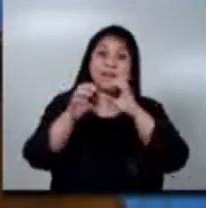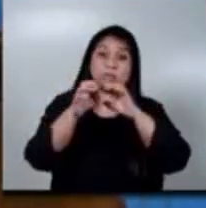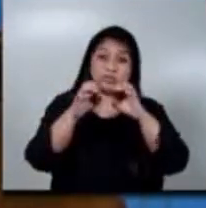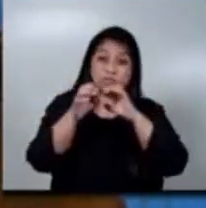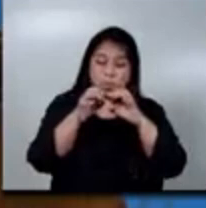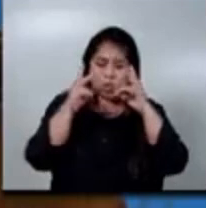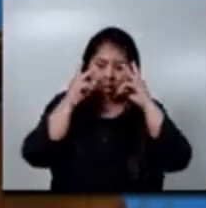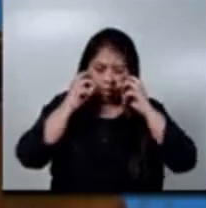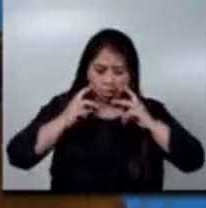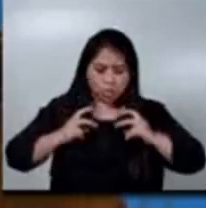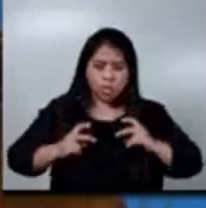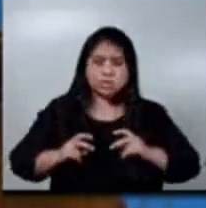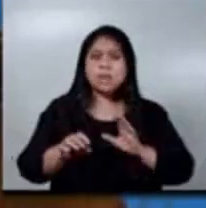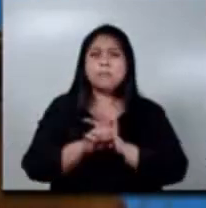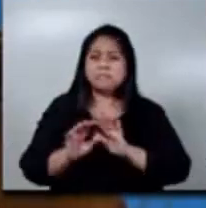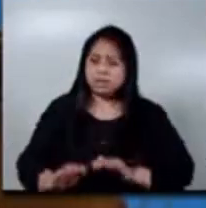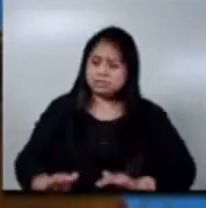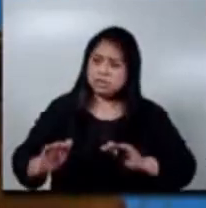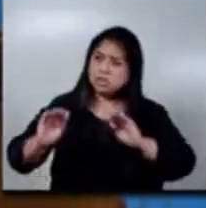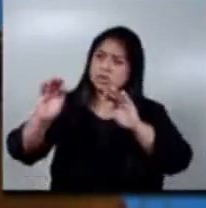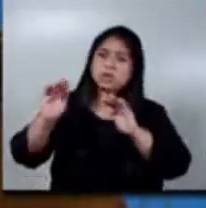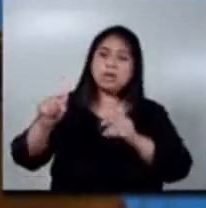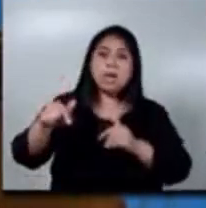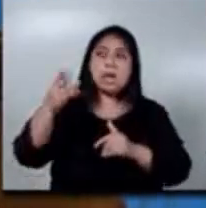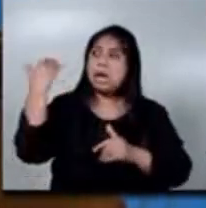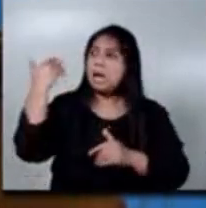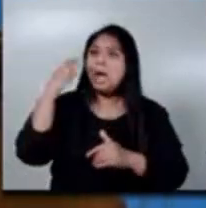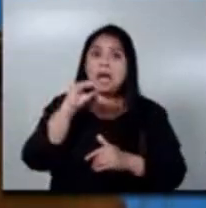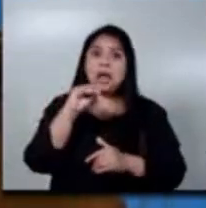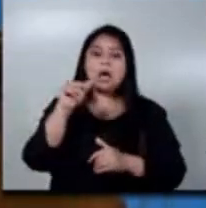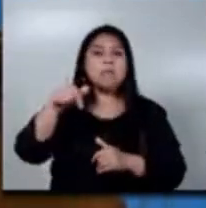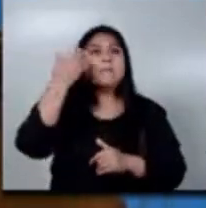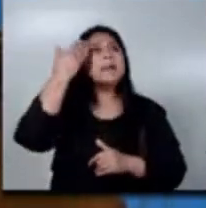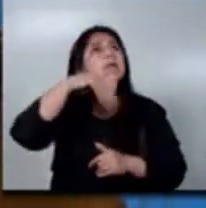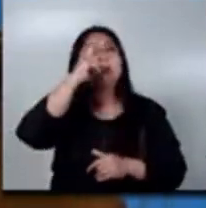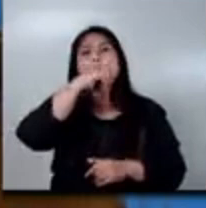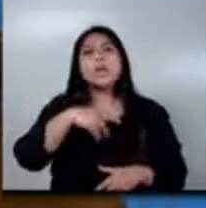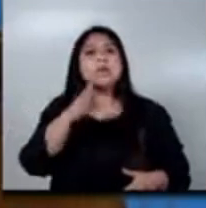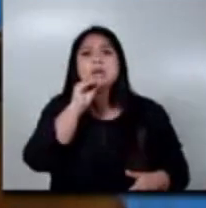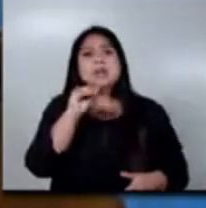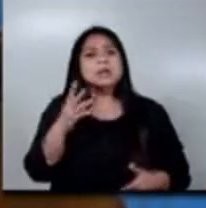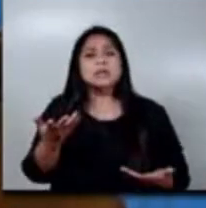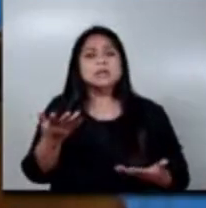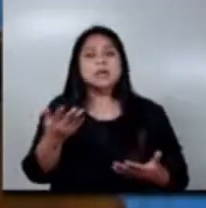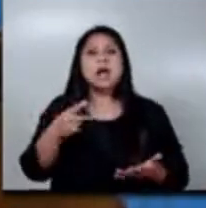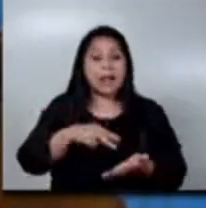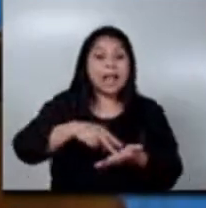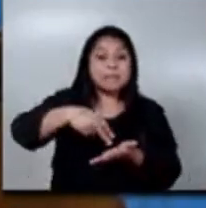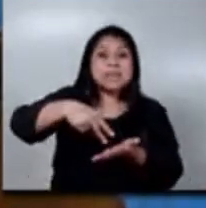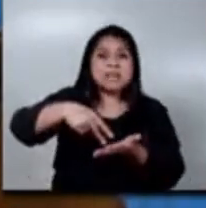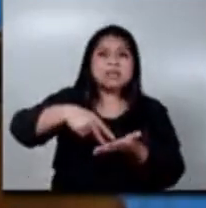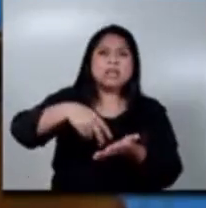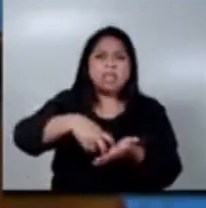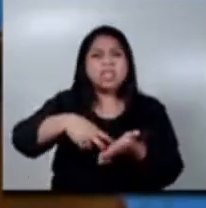Si el niño, ¿qué le pasa, verdad? Hoy hablaba y mañana ya se le olvidó hablar. Caminaba y va dejando de